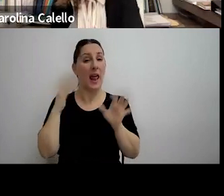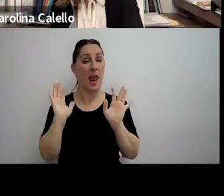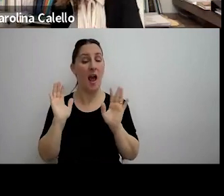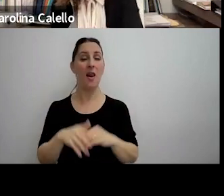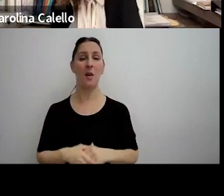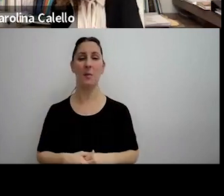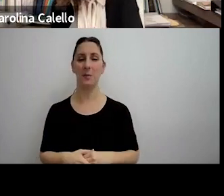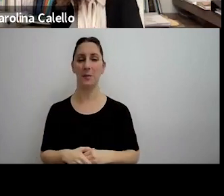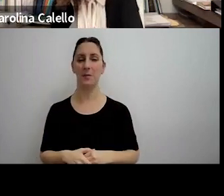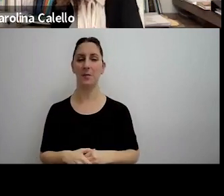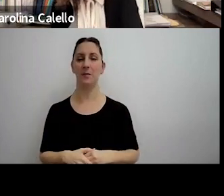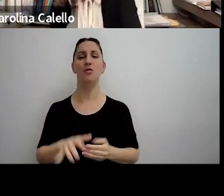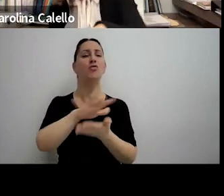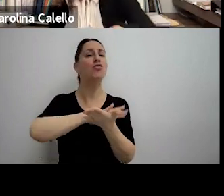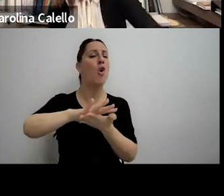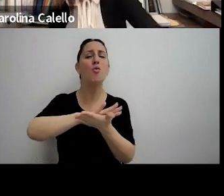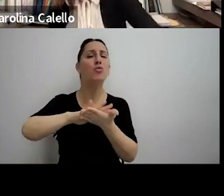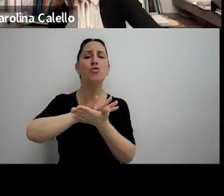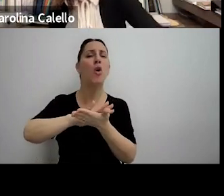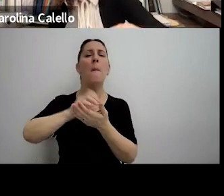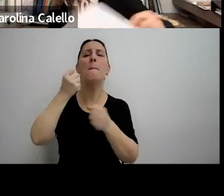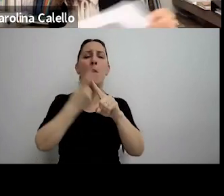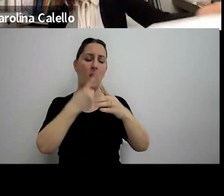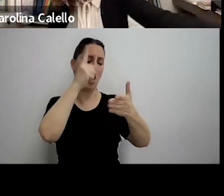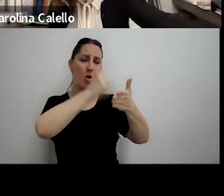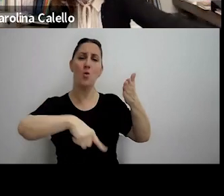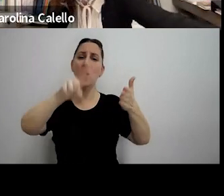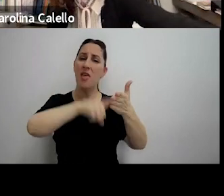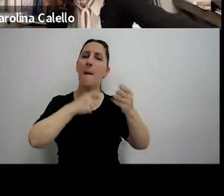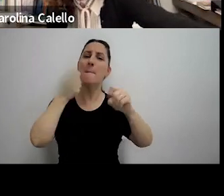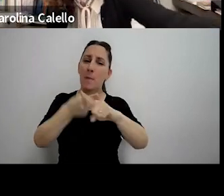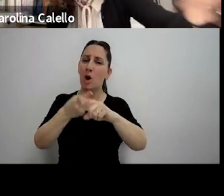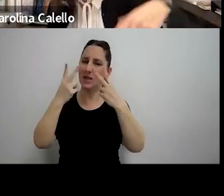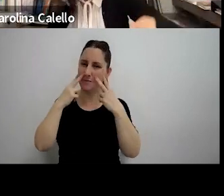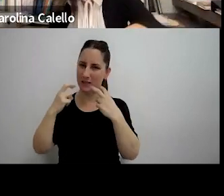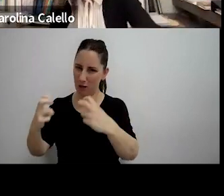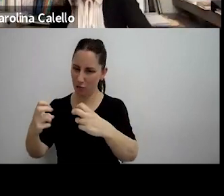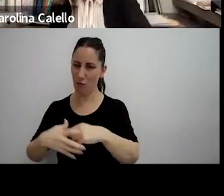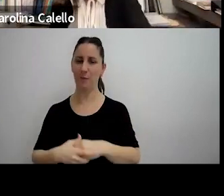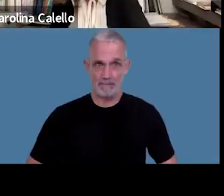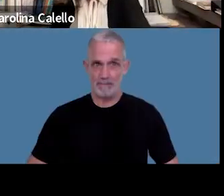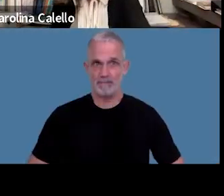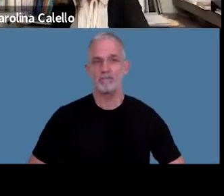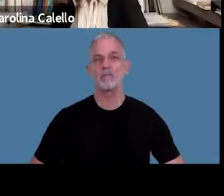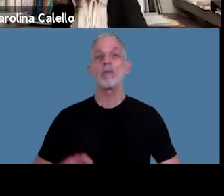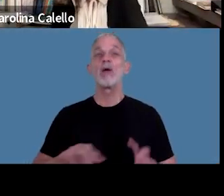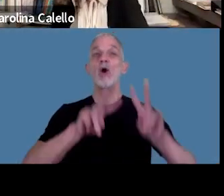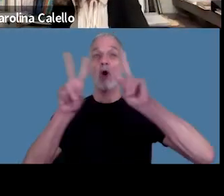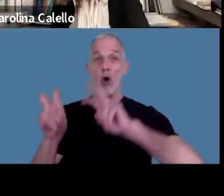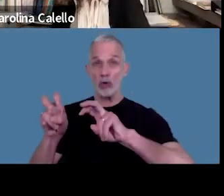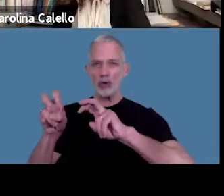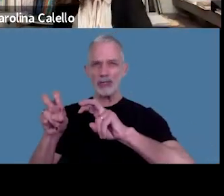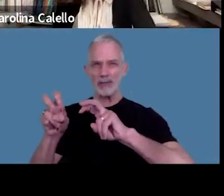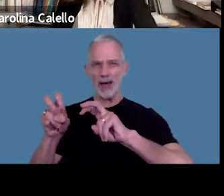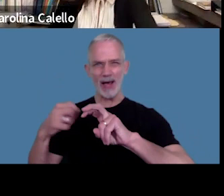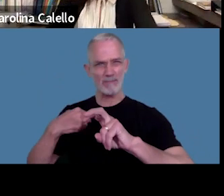la solución pasa por la nulidad por la causa y otra cuestión que tampoco comenté